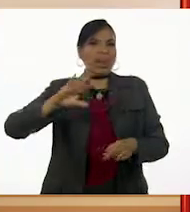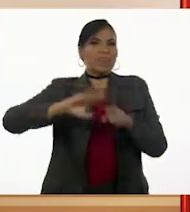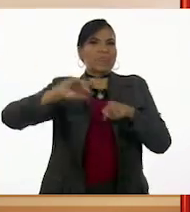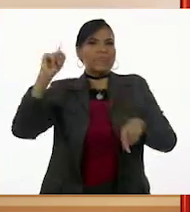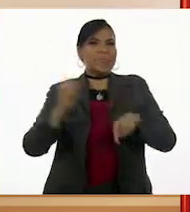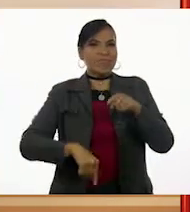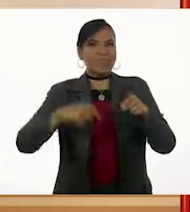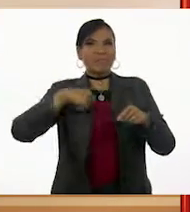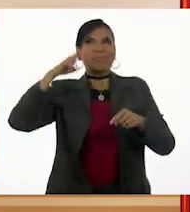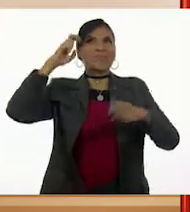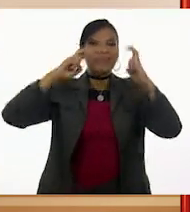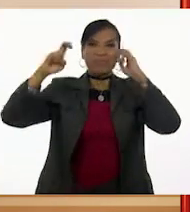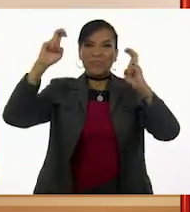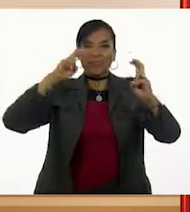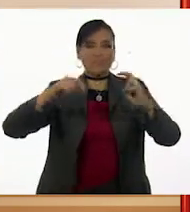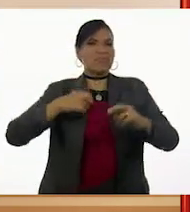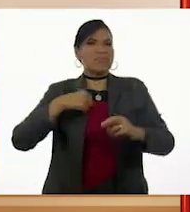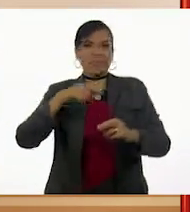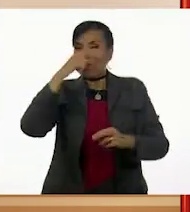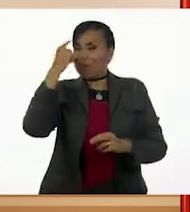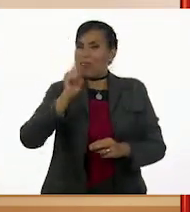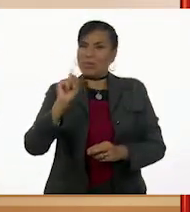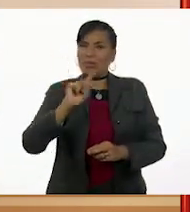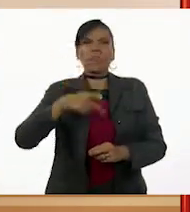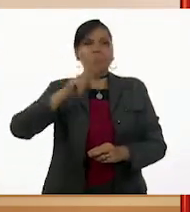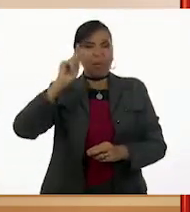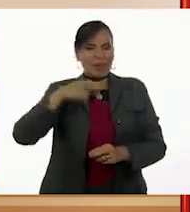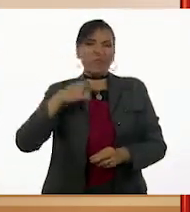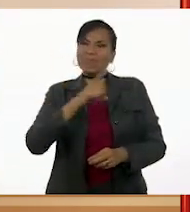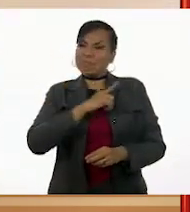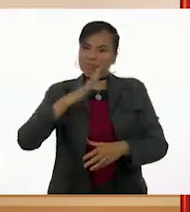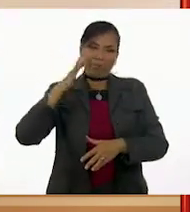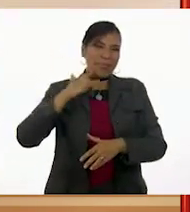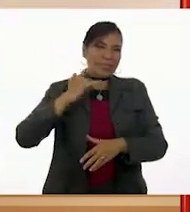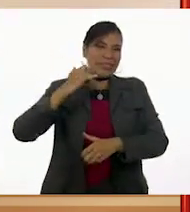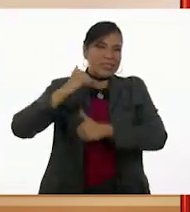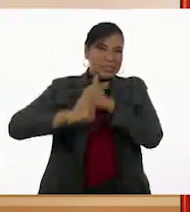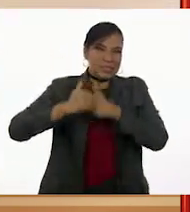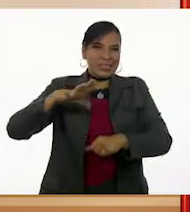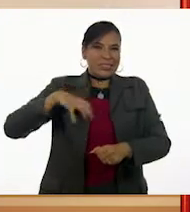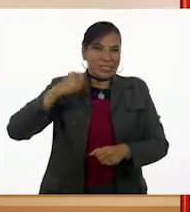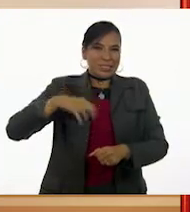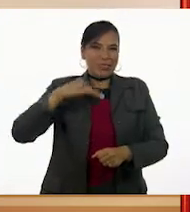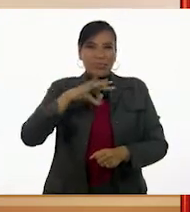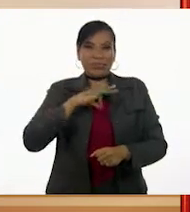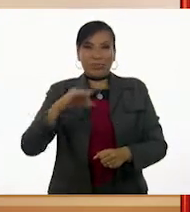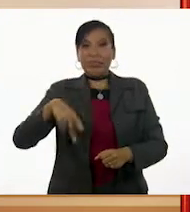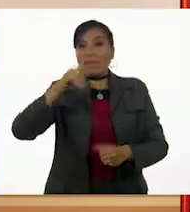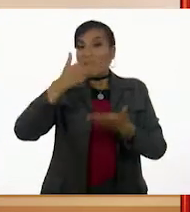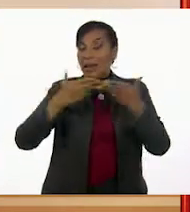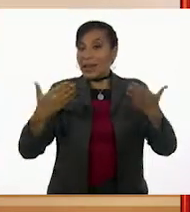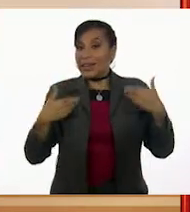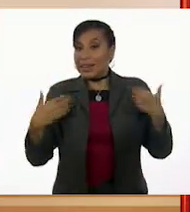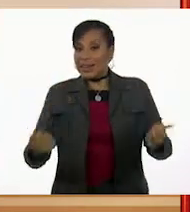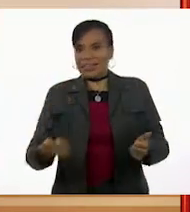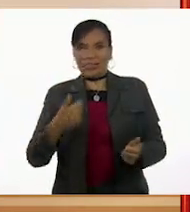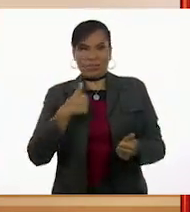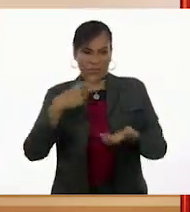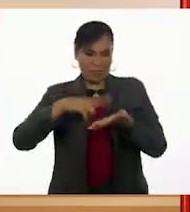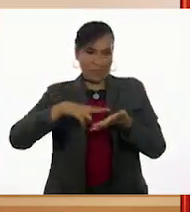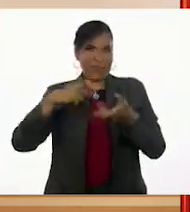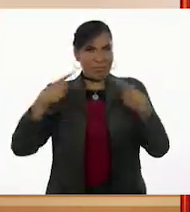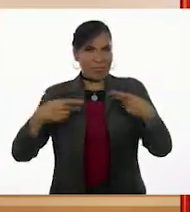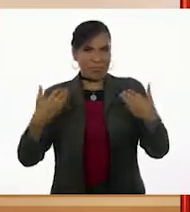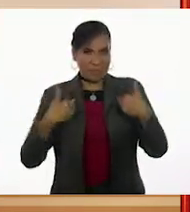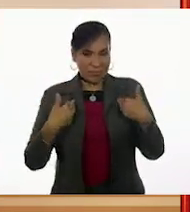desviar de mis sueños. No va a ser fácil y voy a tener que trabajar duro para alcanzarlo. Pero ahora entiendo que valgo como